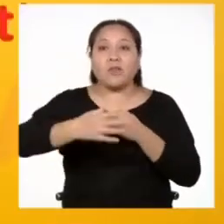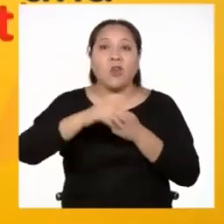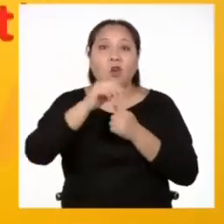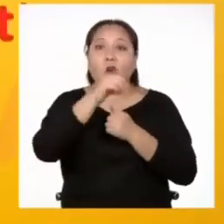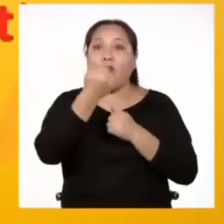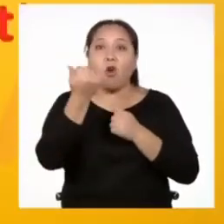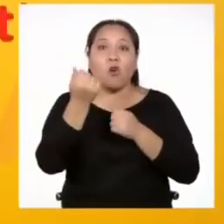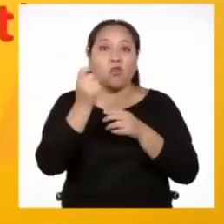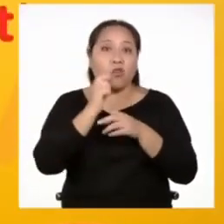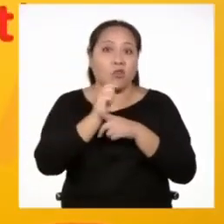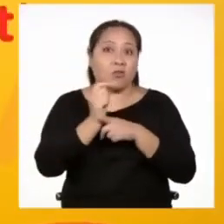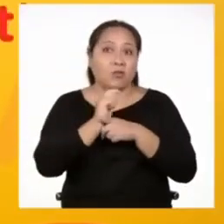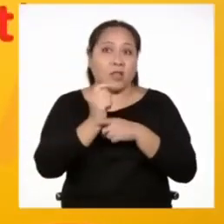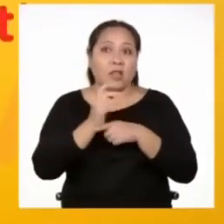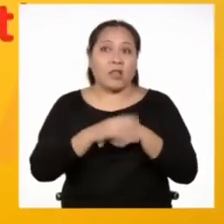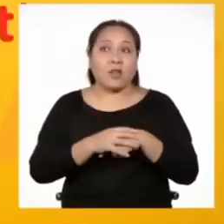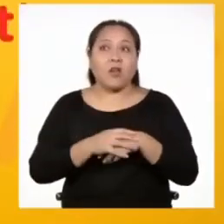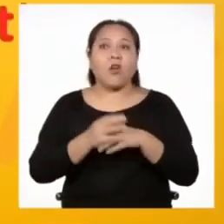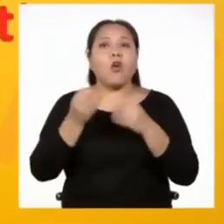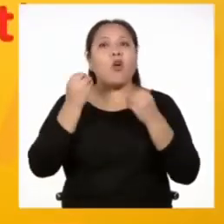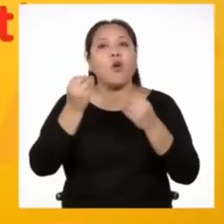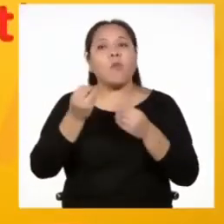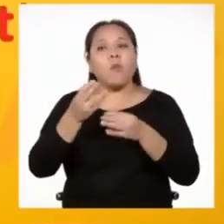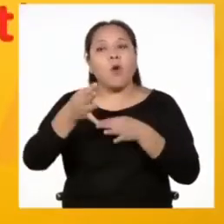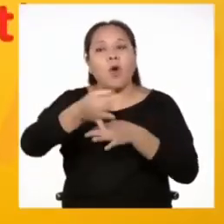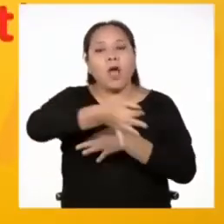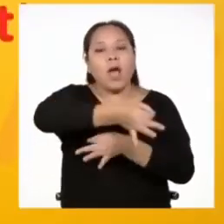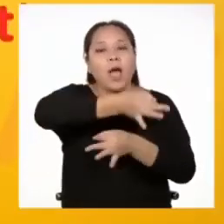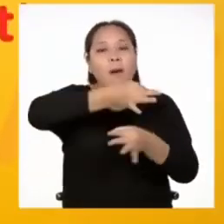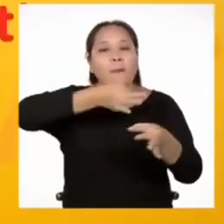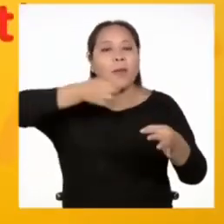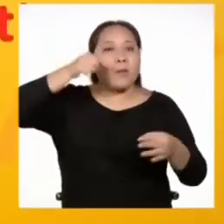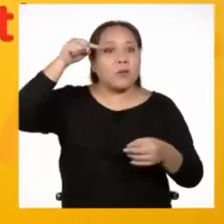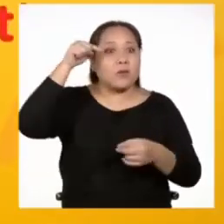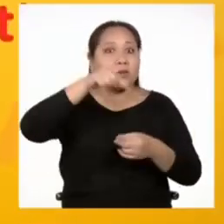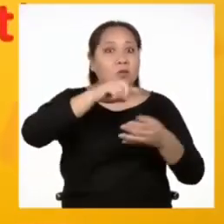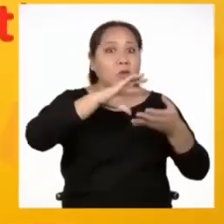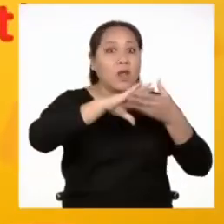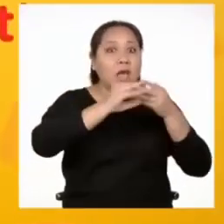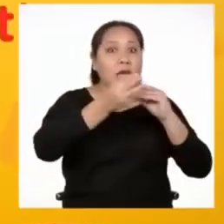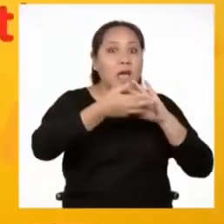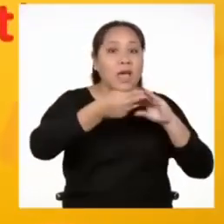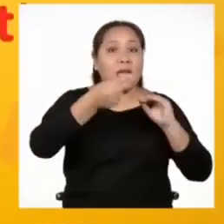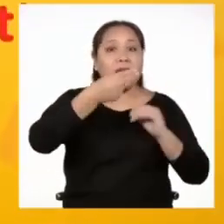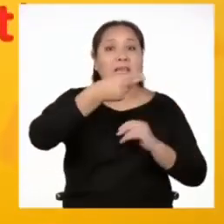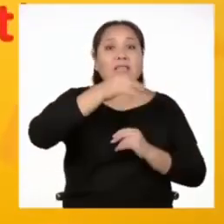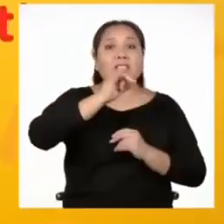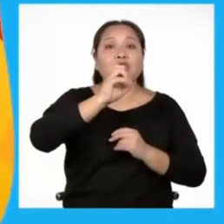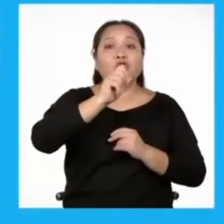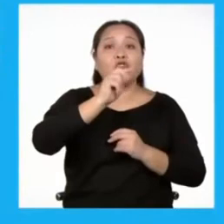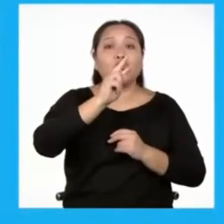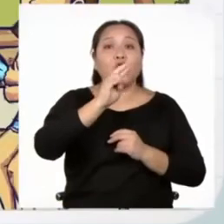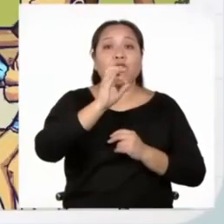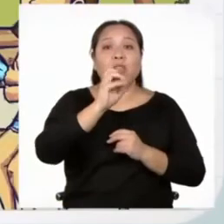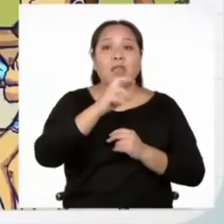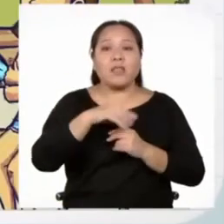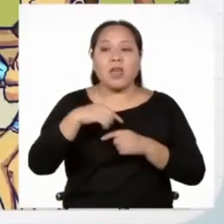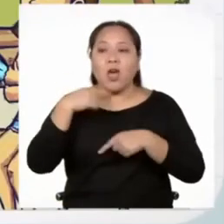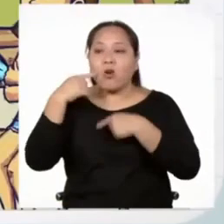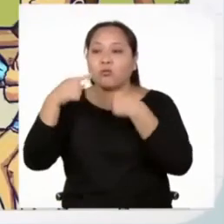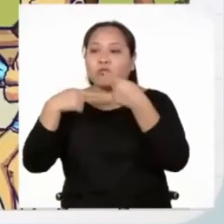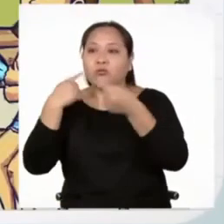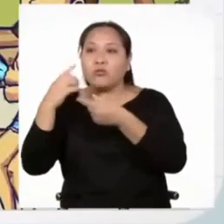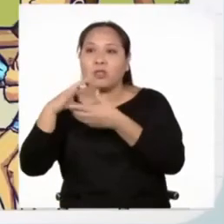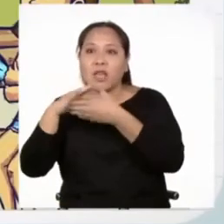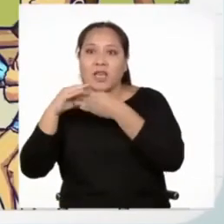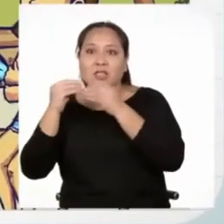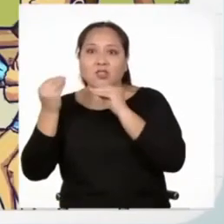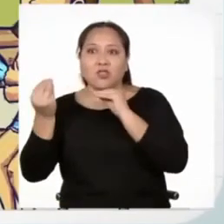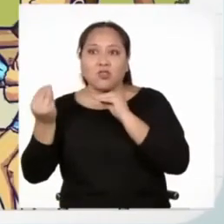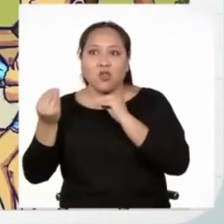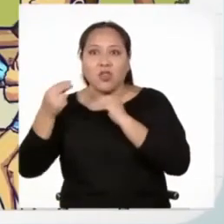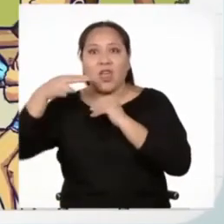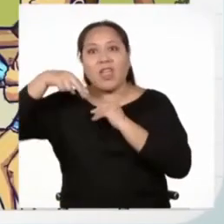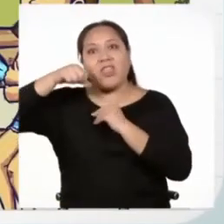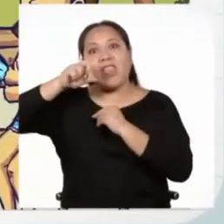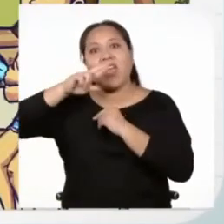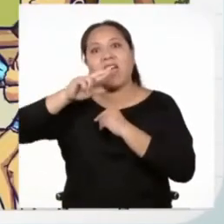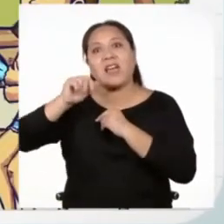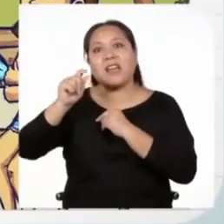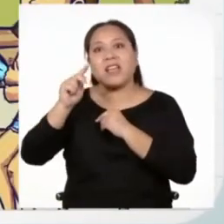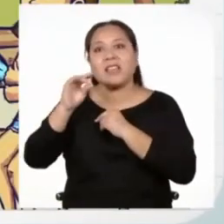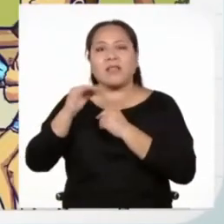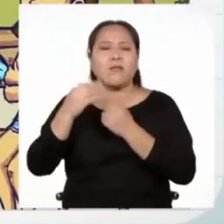¿Cómo podemos pasar de una historieta a un texto narrativo? Es muy sencillo.